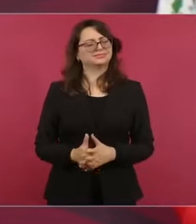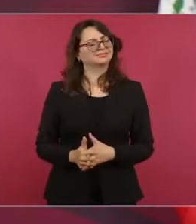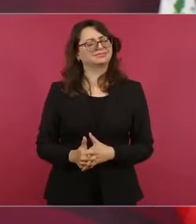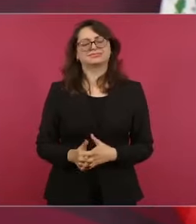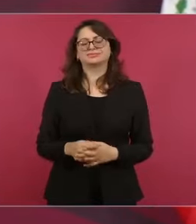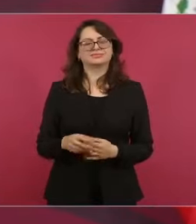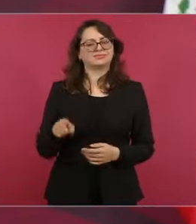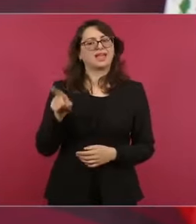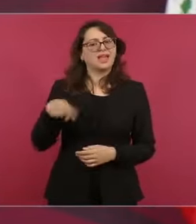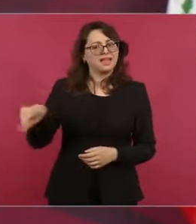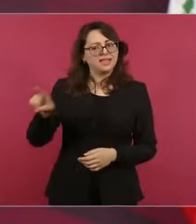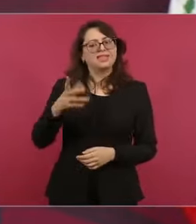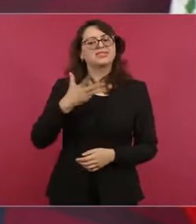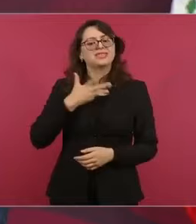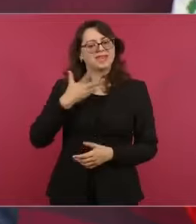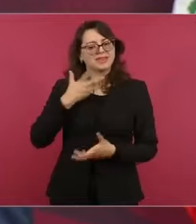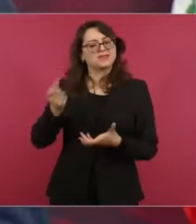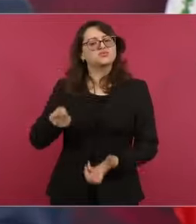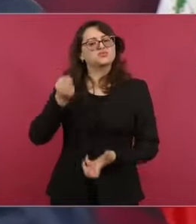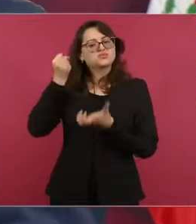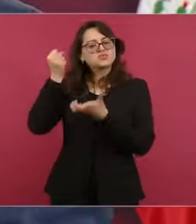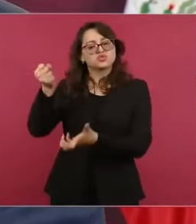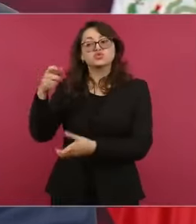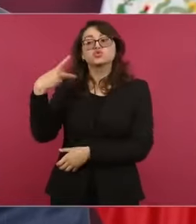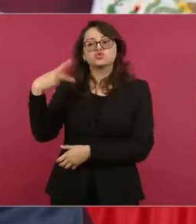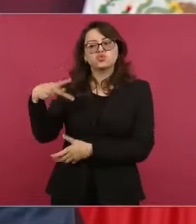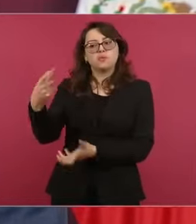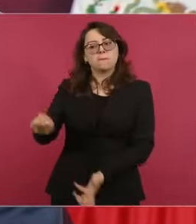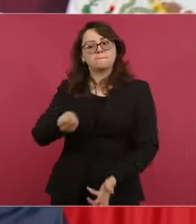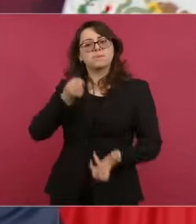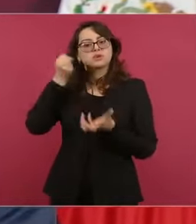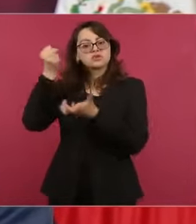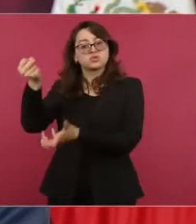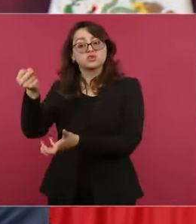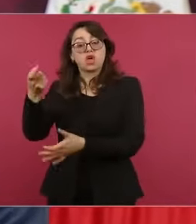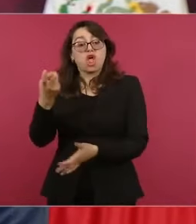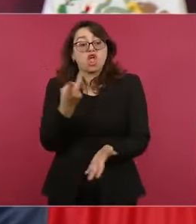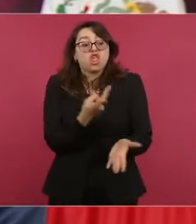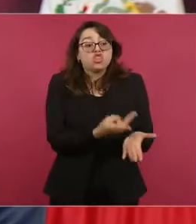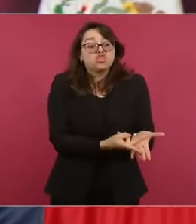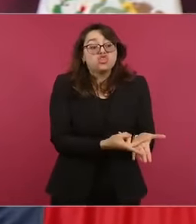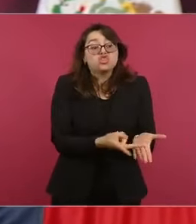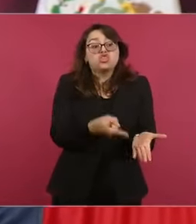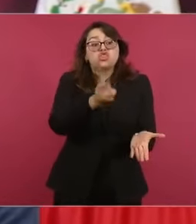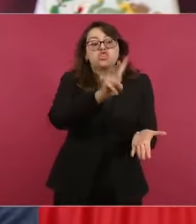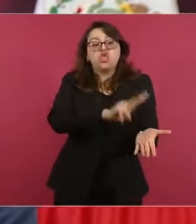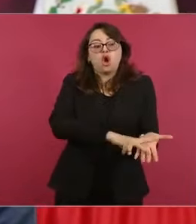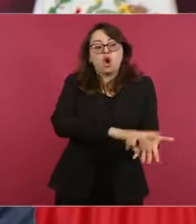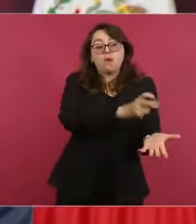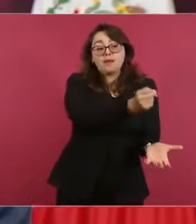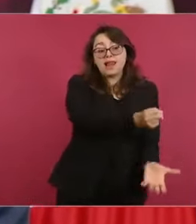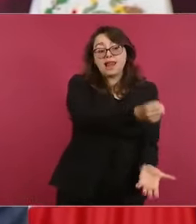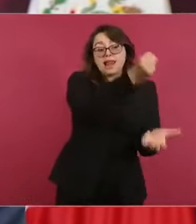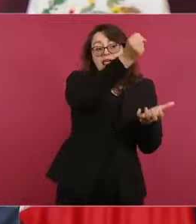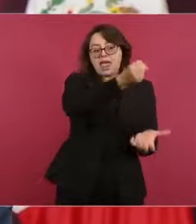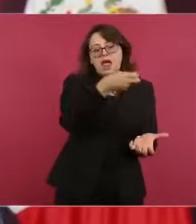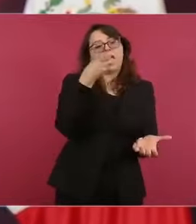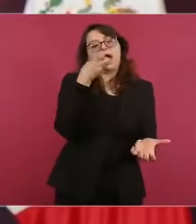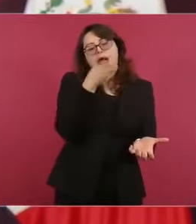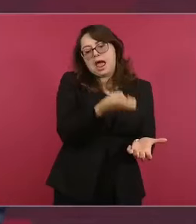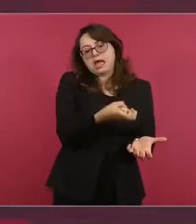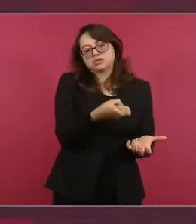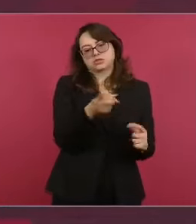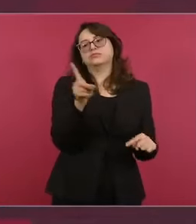no va a haber riesgo de nada, absolutamente. Me están mintiendo. O sea, lo que está en riesgo